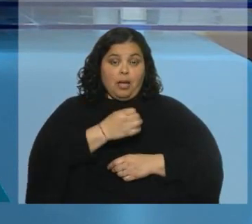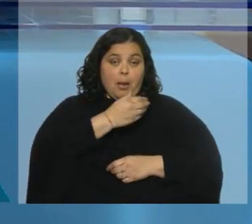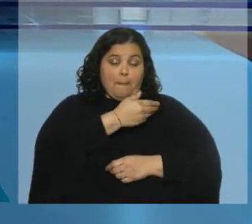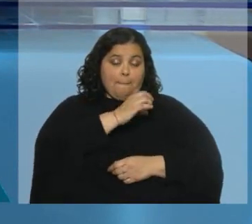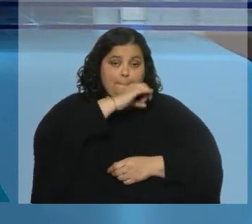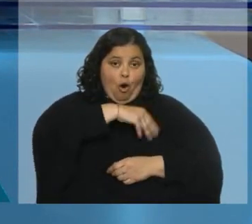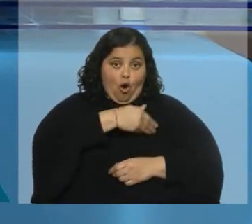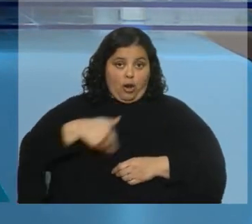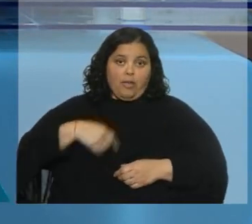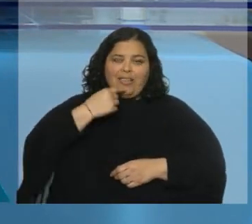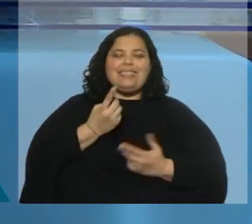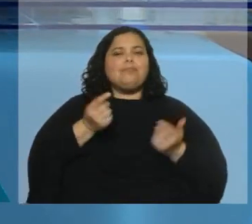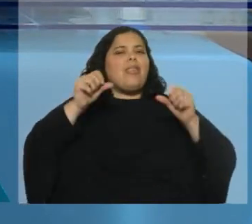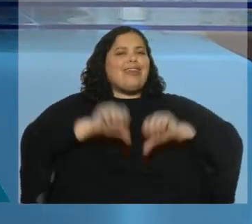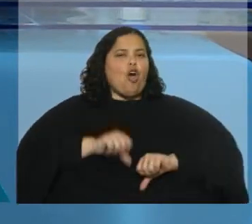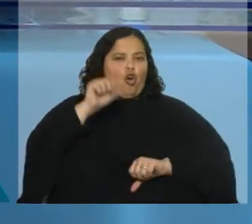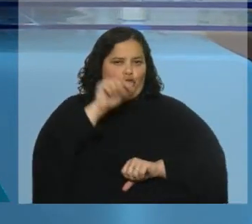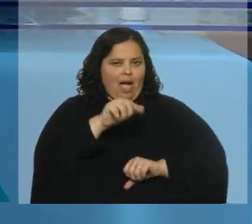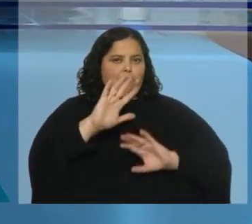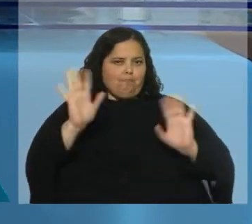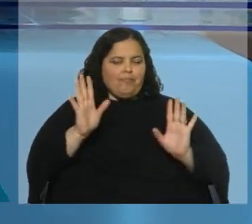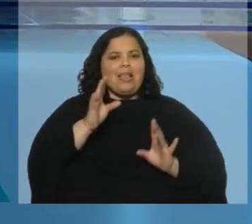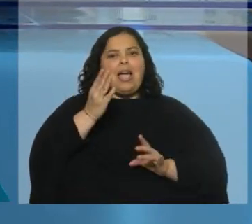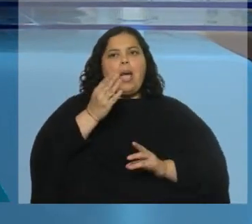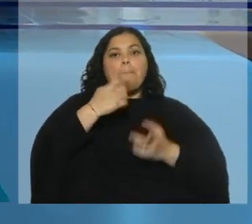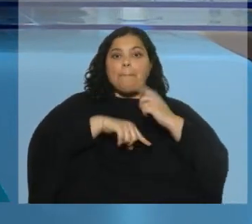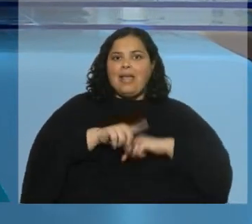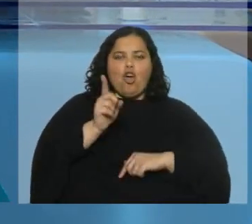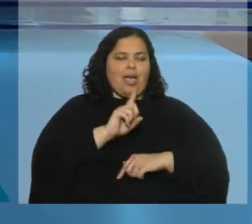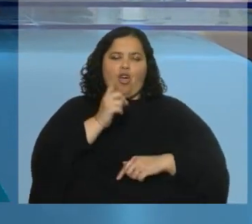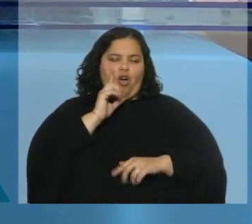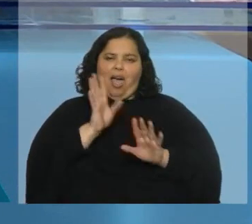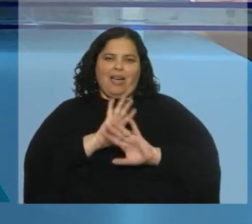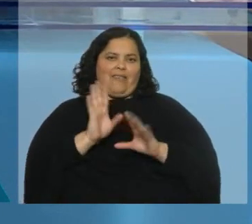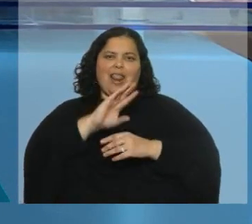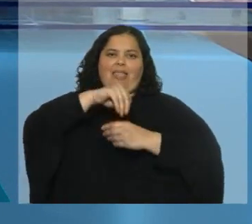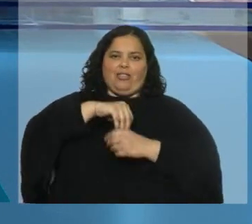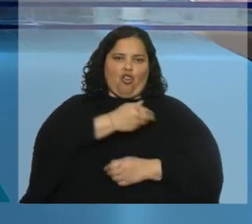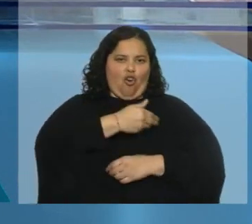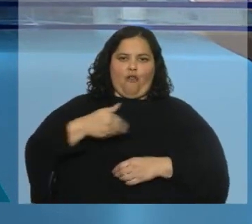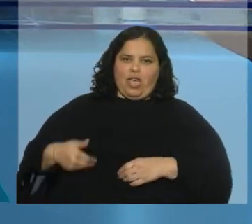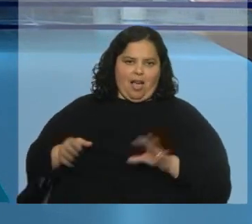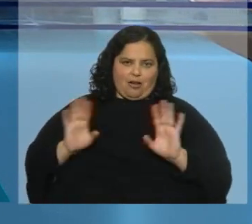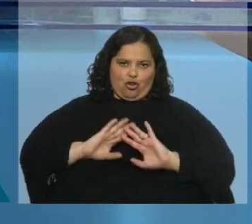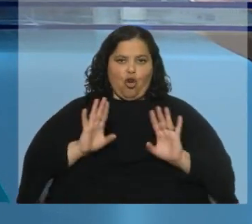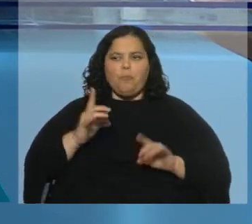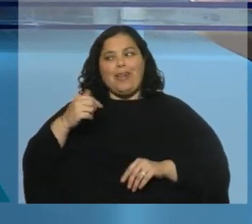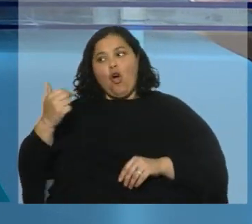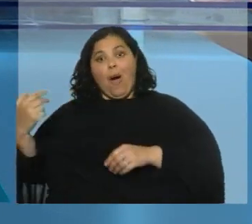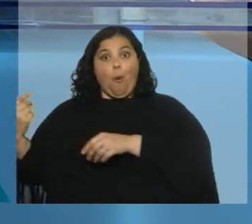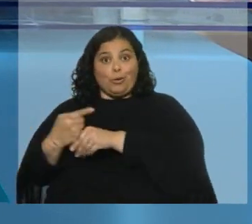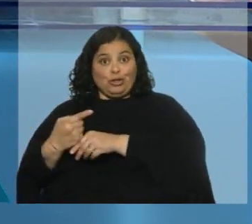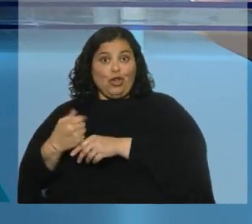reforma constitucional, pero que no interpela al gobierno. Bueno, la oposición de Boric dice que esto es un golpe directamente